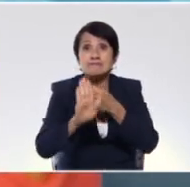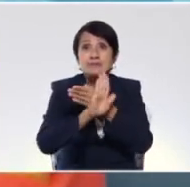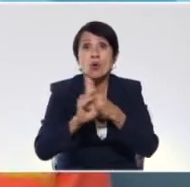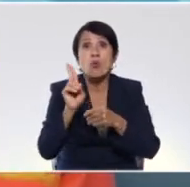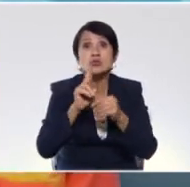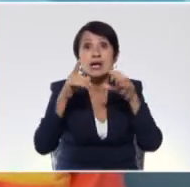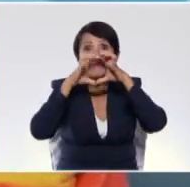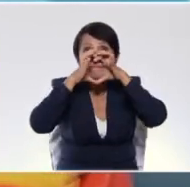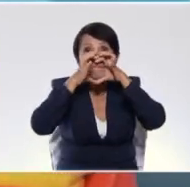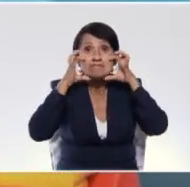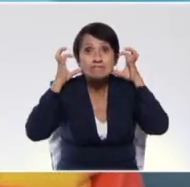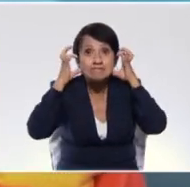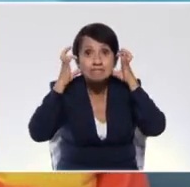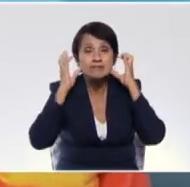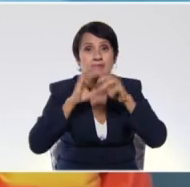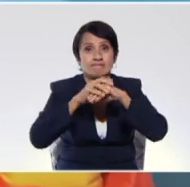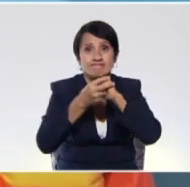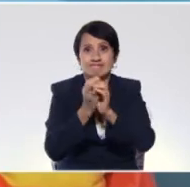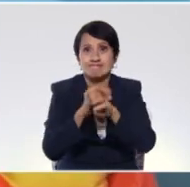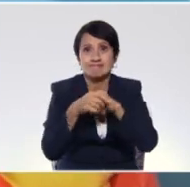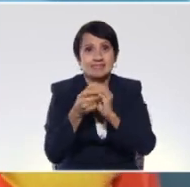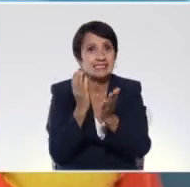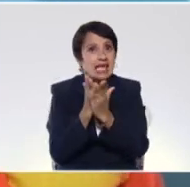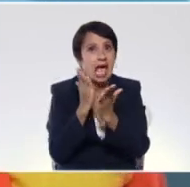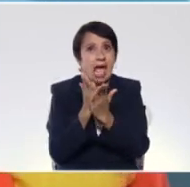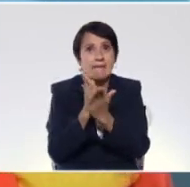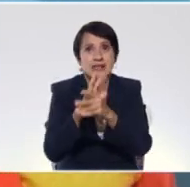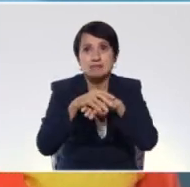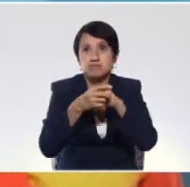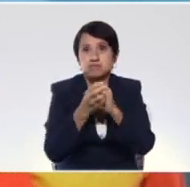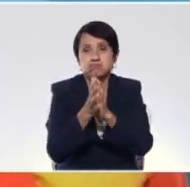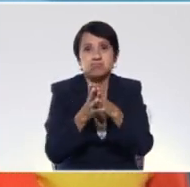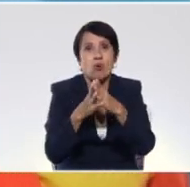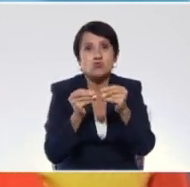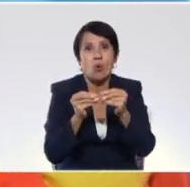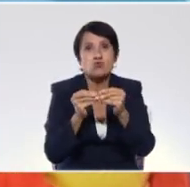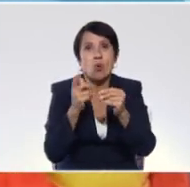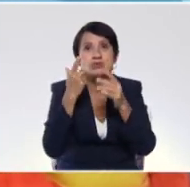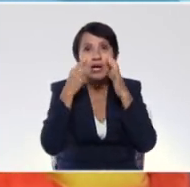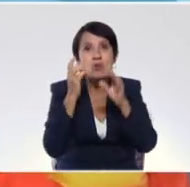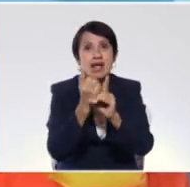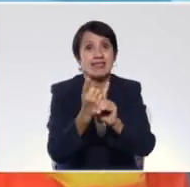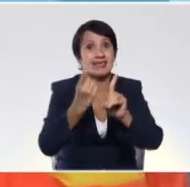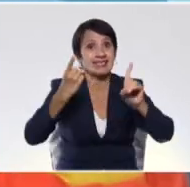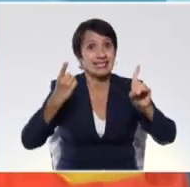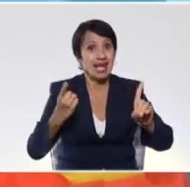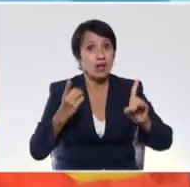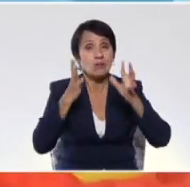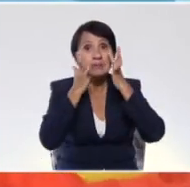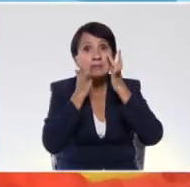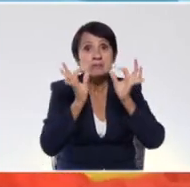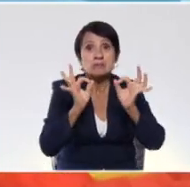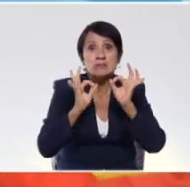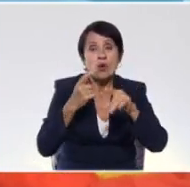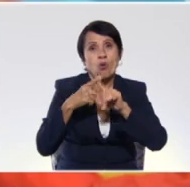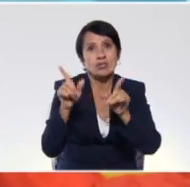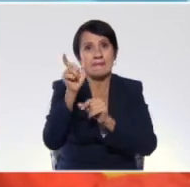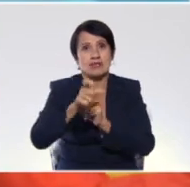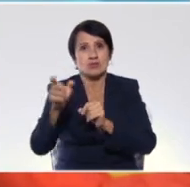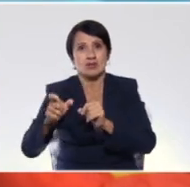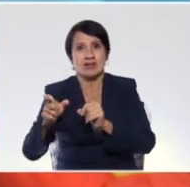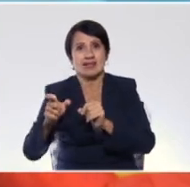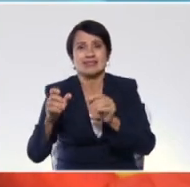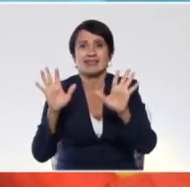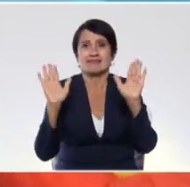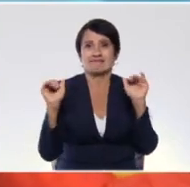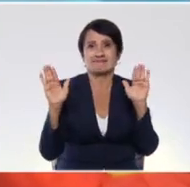uso del tapabocas, lavándonos constantemente las manos y, sobre todo, tener una distancia prudente con los demás. Se